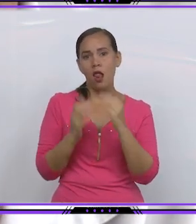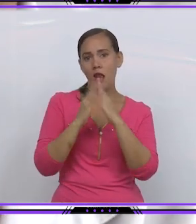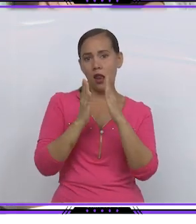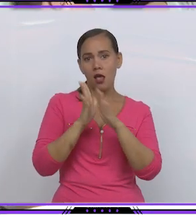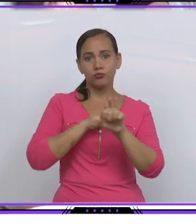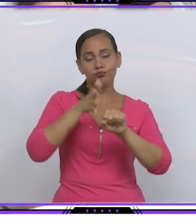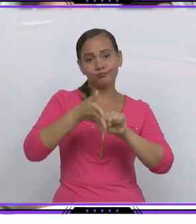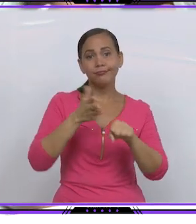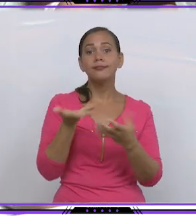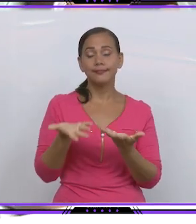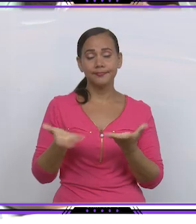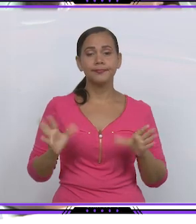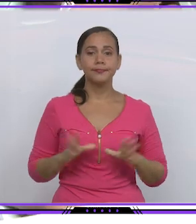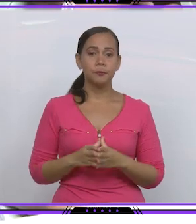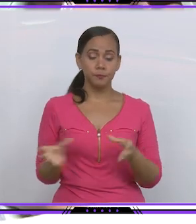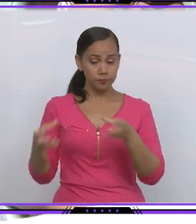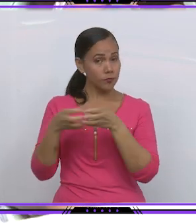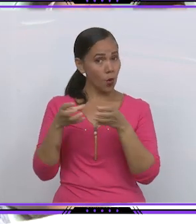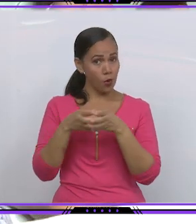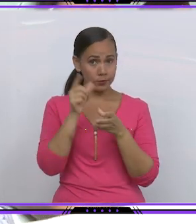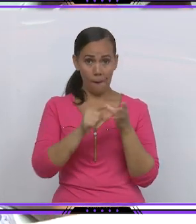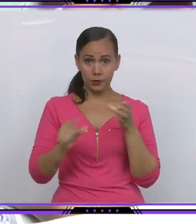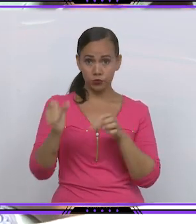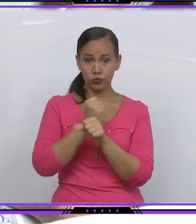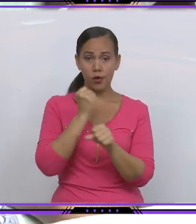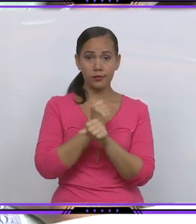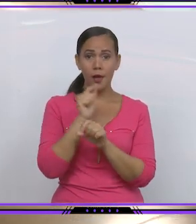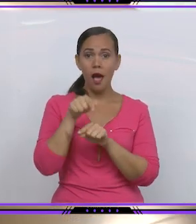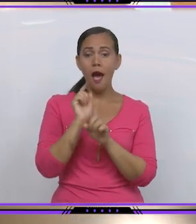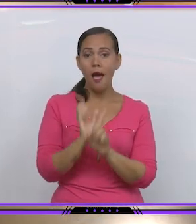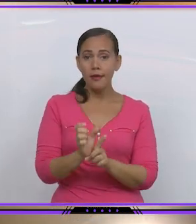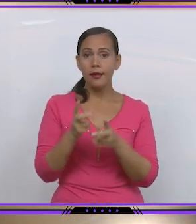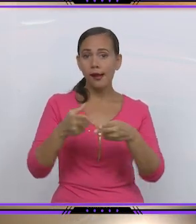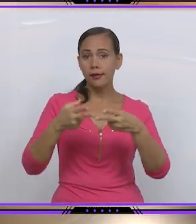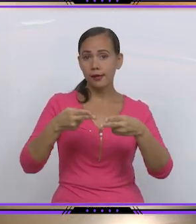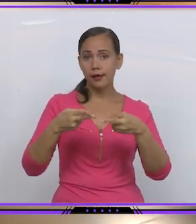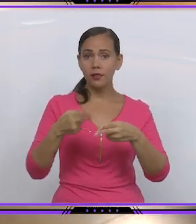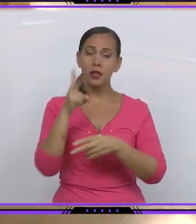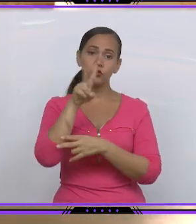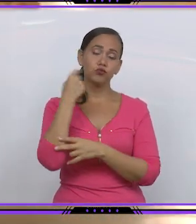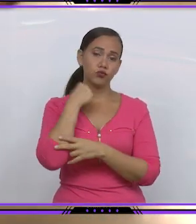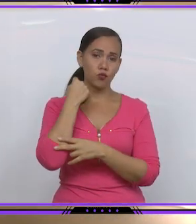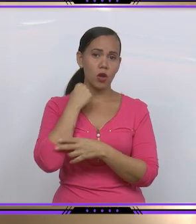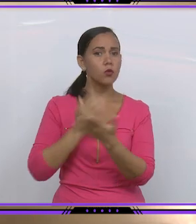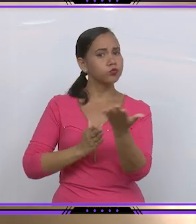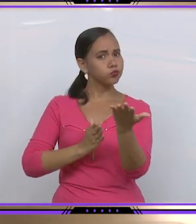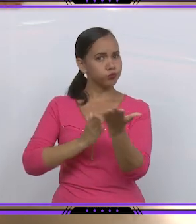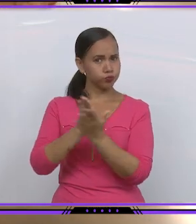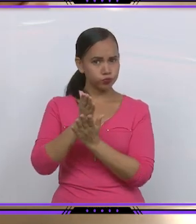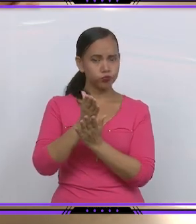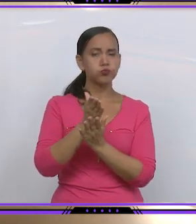pandemia. El colectivo de la Clínica del Neurodesarrollo Rosa Lucemburgo de Cárdenas durante dos décadas se ha mantenido como